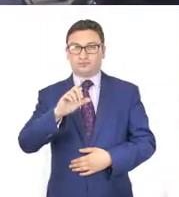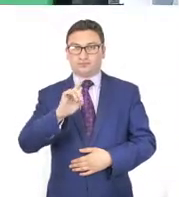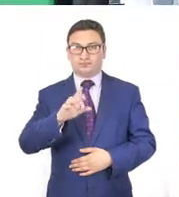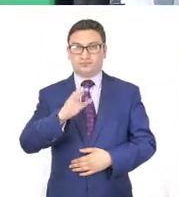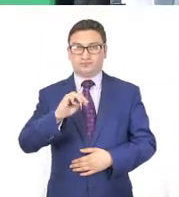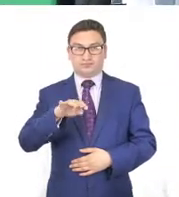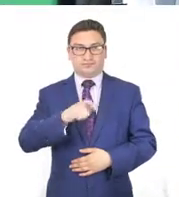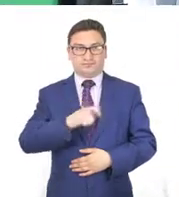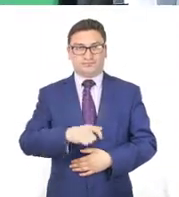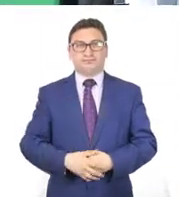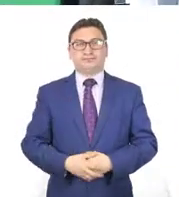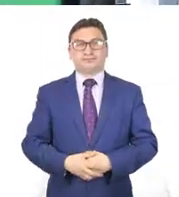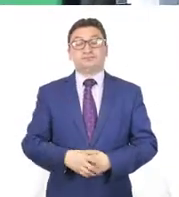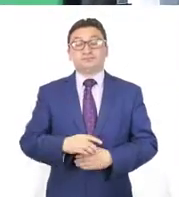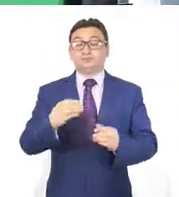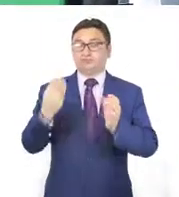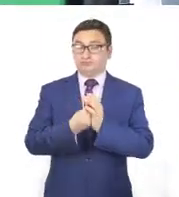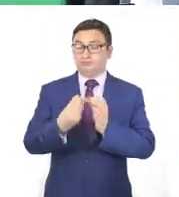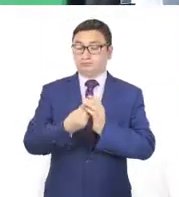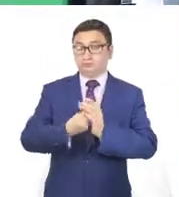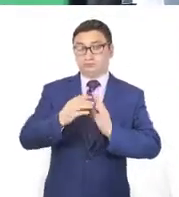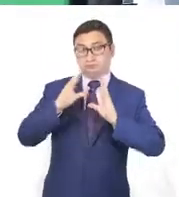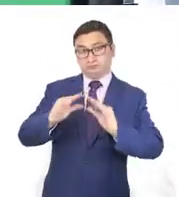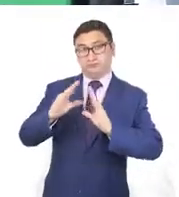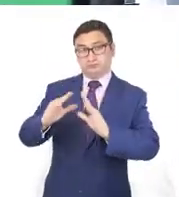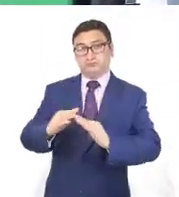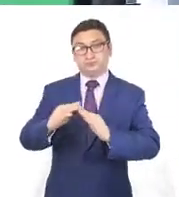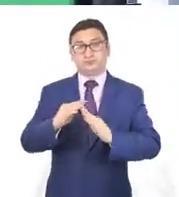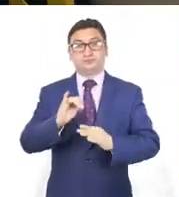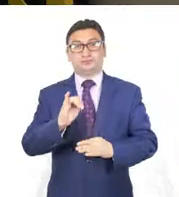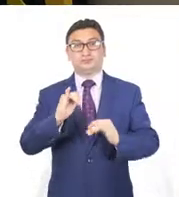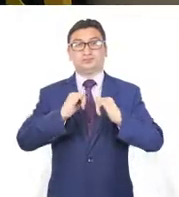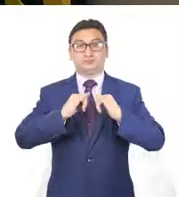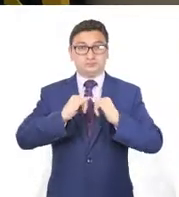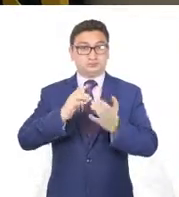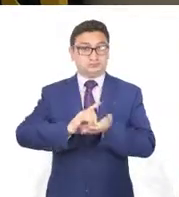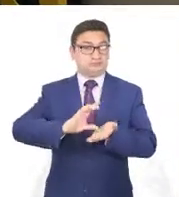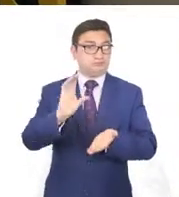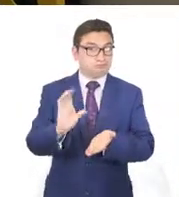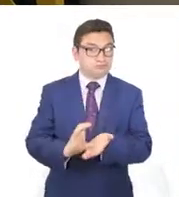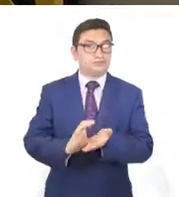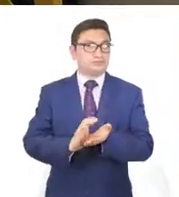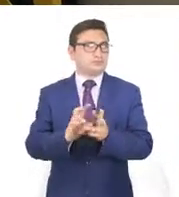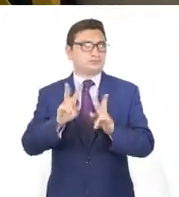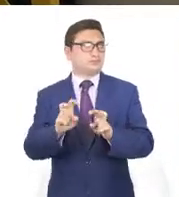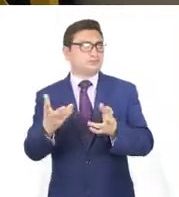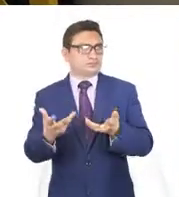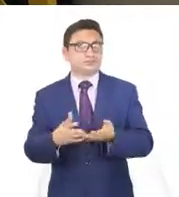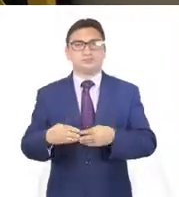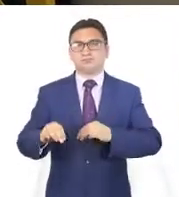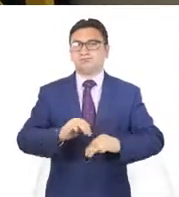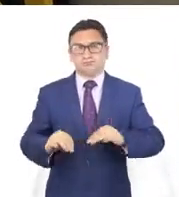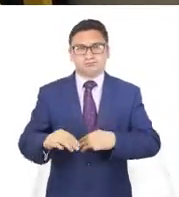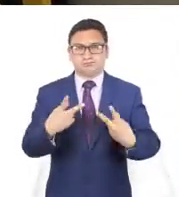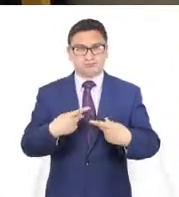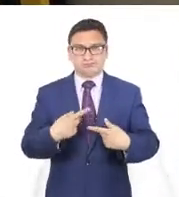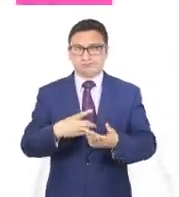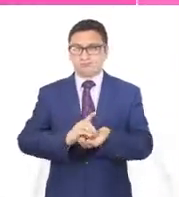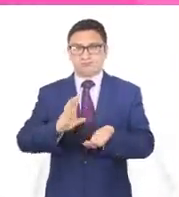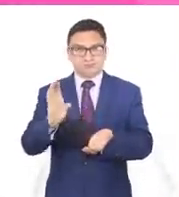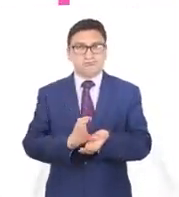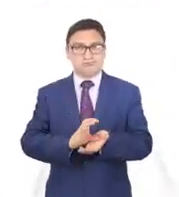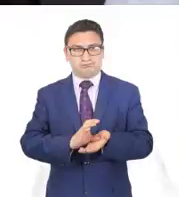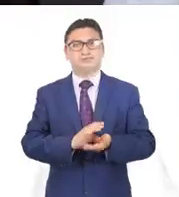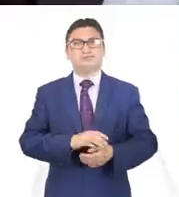Indiscapacidad CDMX en materia de movilidad para personas con discapacidad en el servicio de transportes eléctricos.